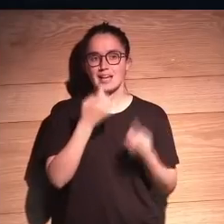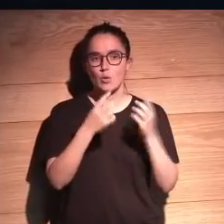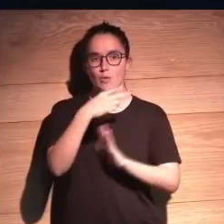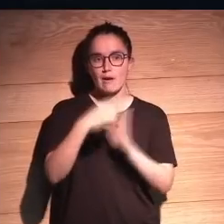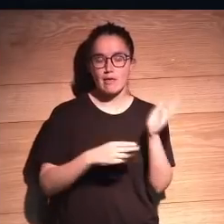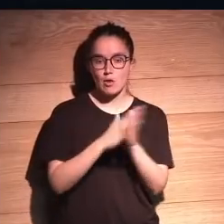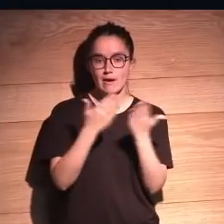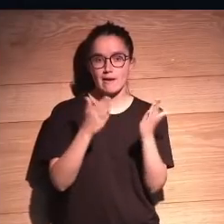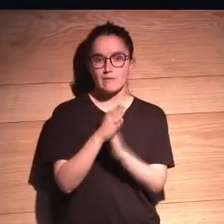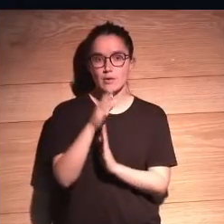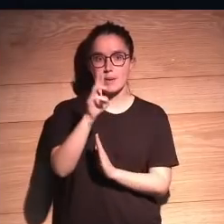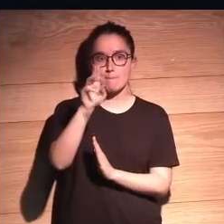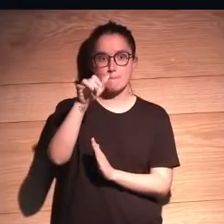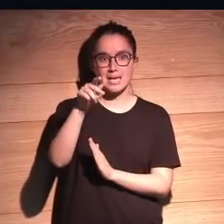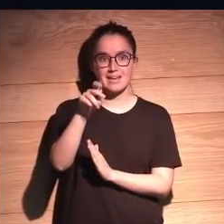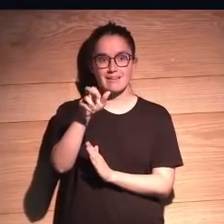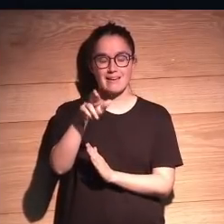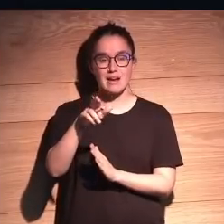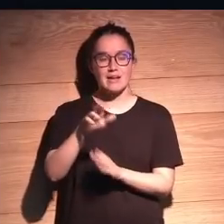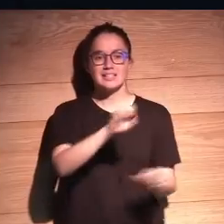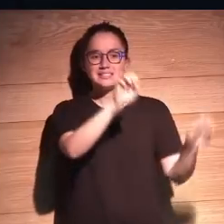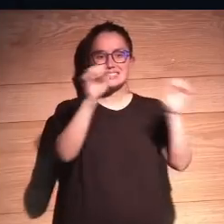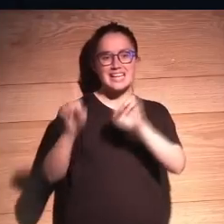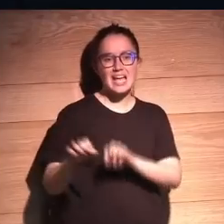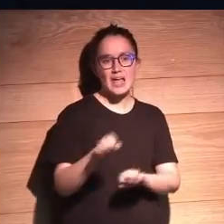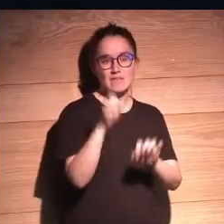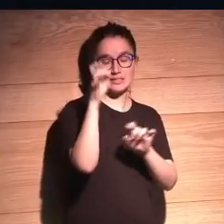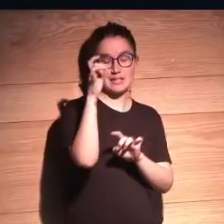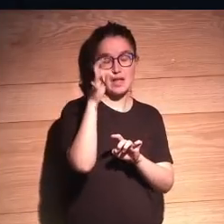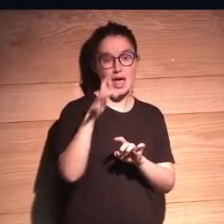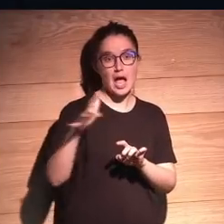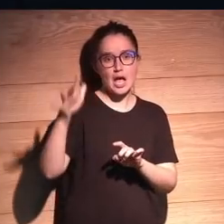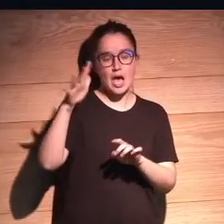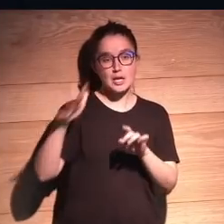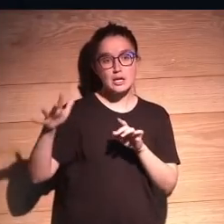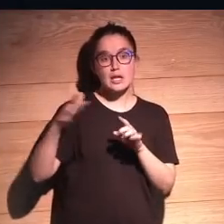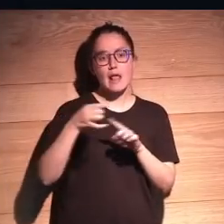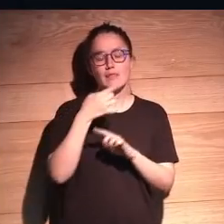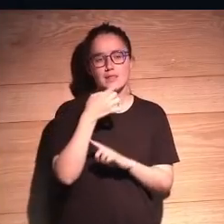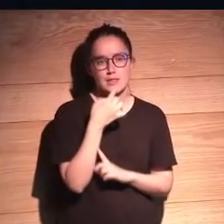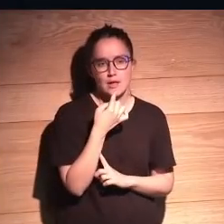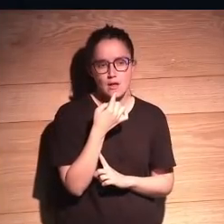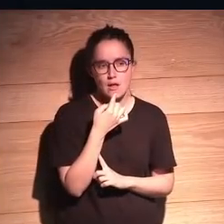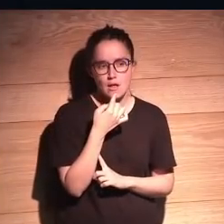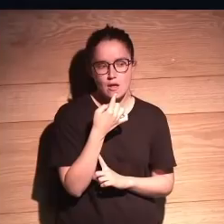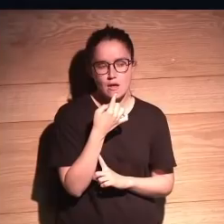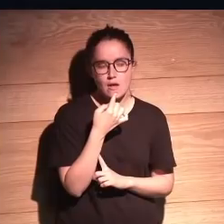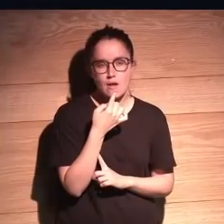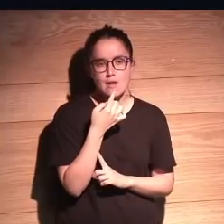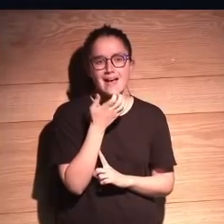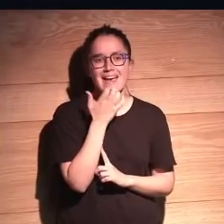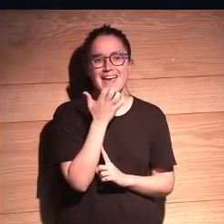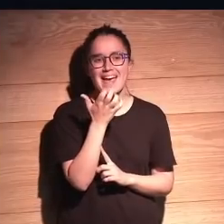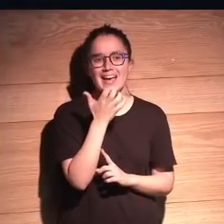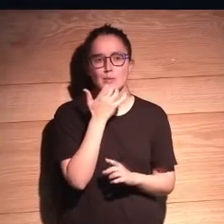leído este libro de Stephen Pinker en Defensa de la Ilustración, él explícitamente da el